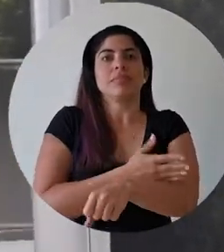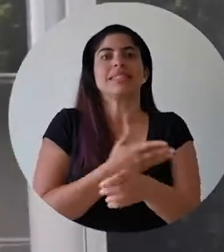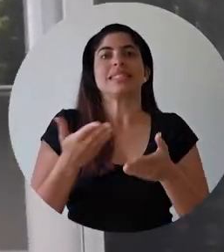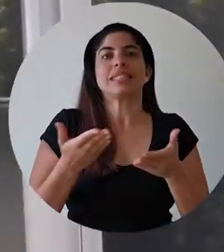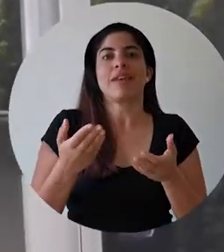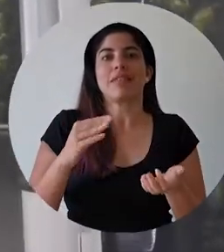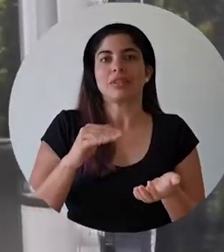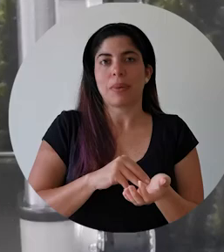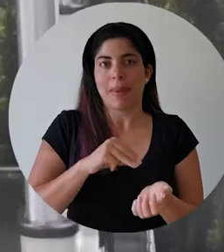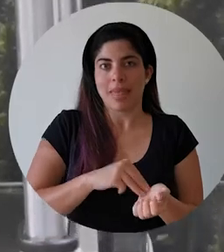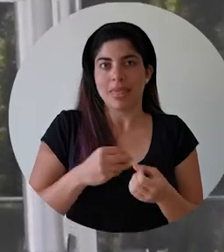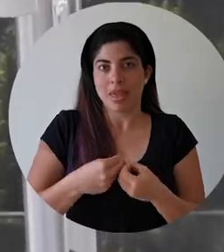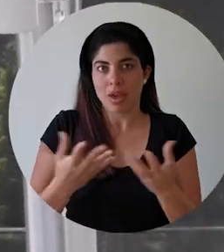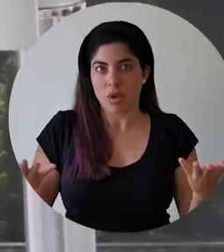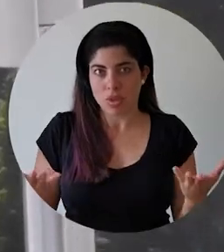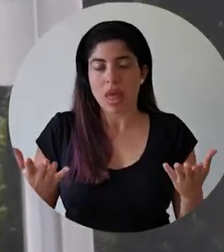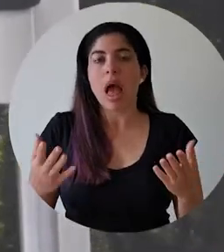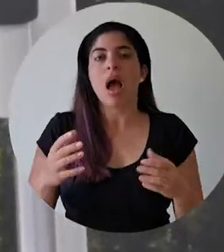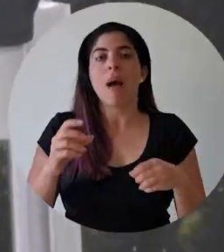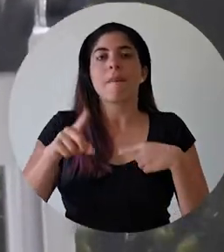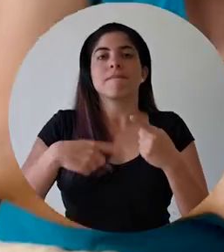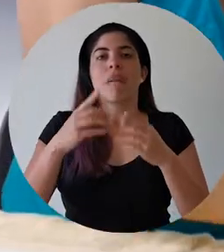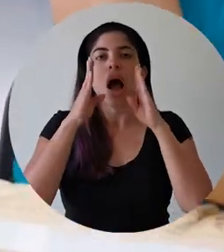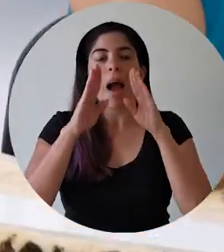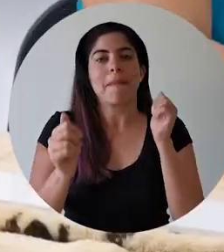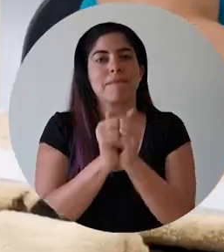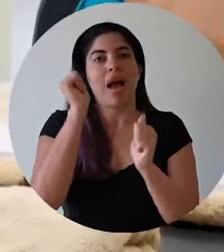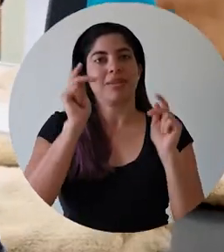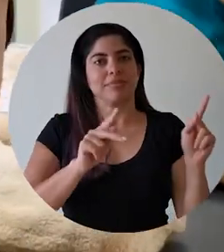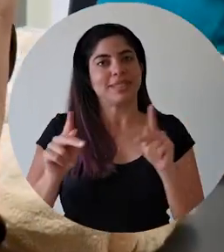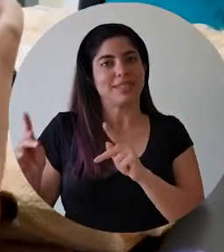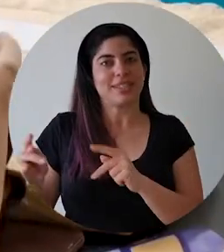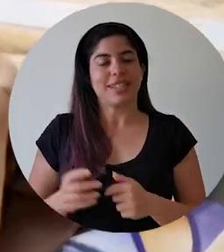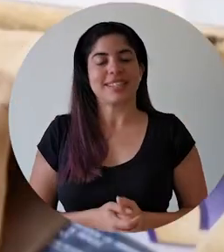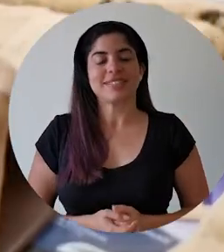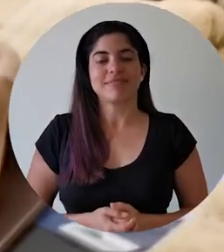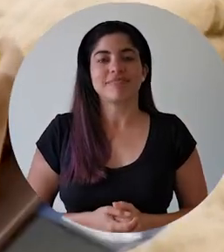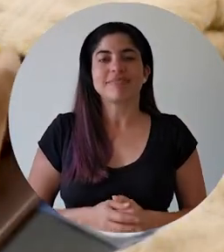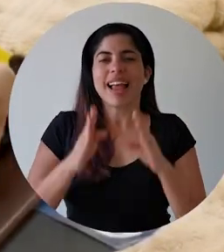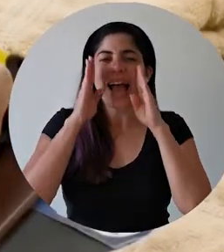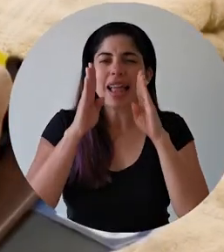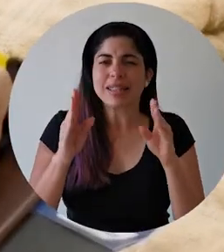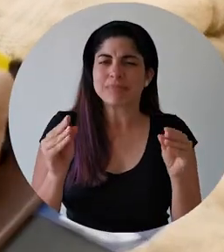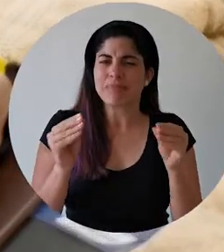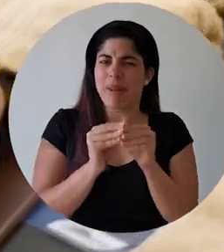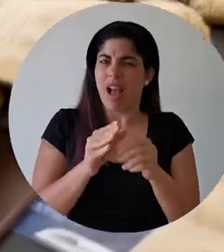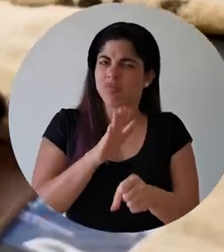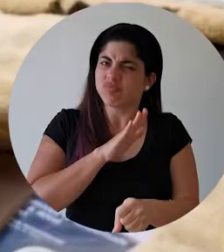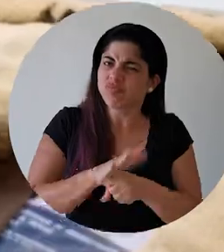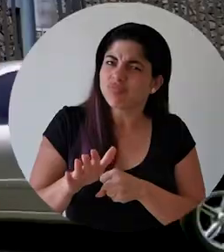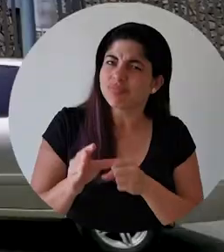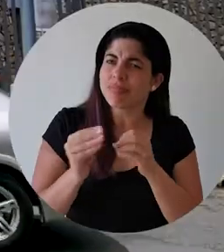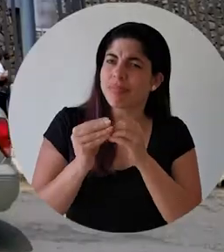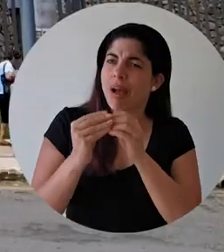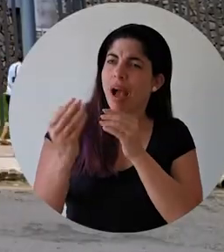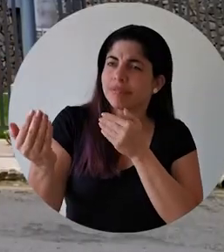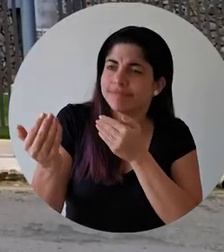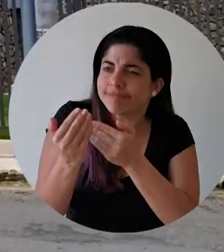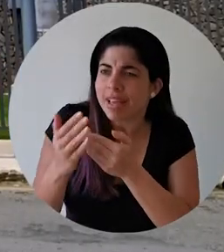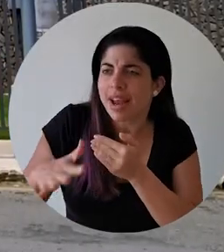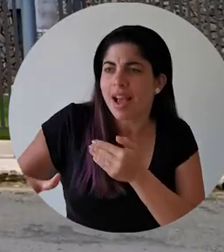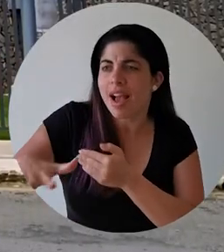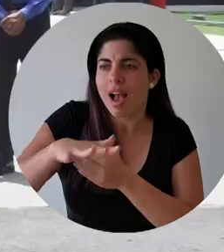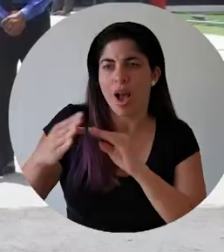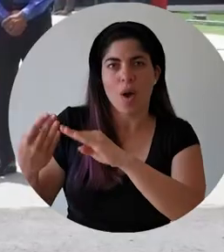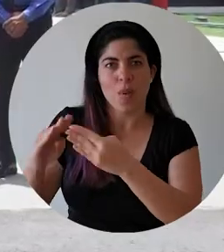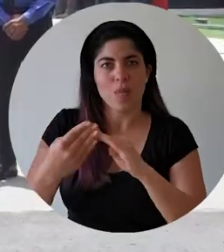médicos que prestan y podrán atender a una mayor cantidad de usuarios. Una atención más completa, cercana a la